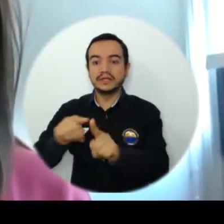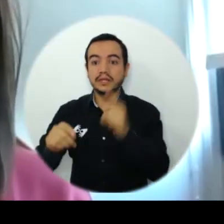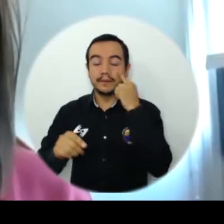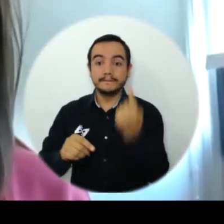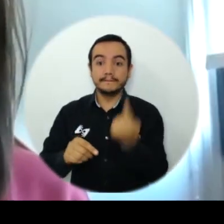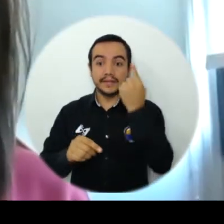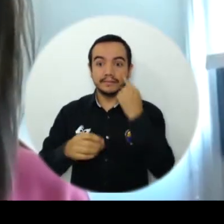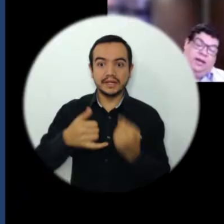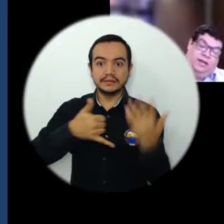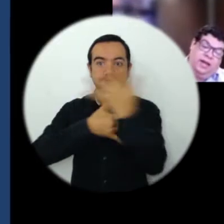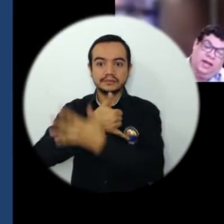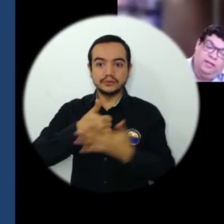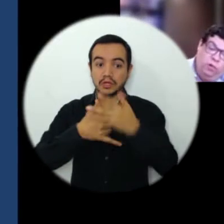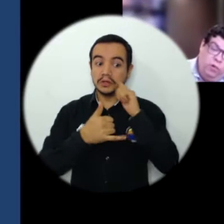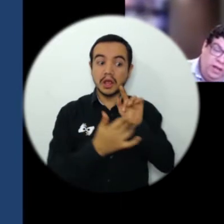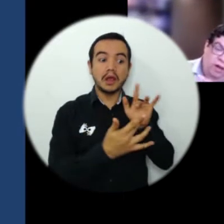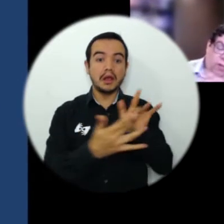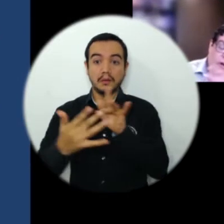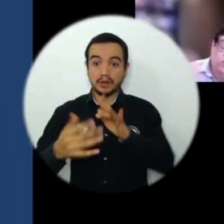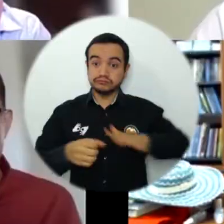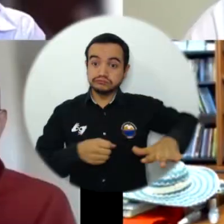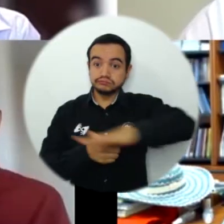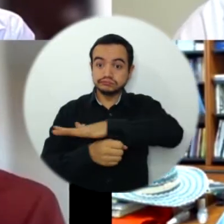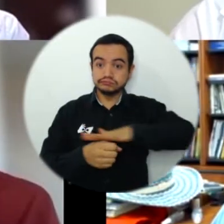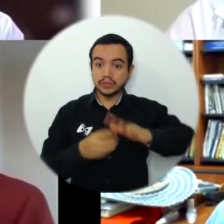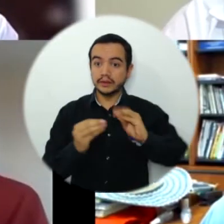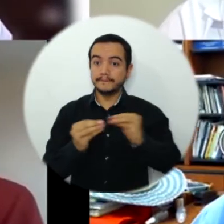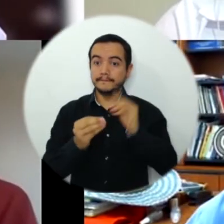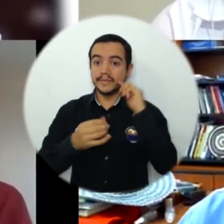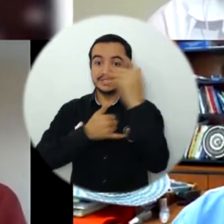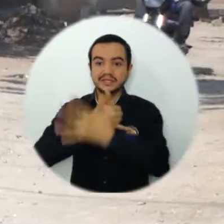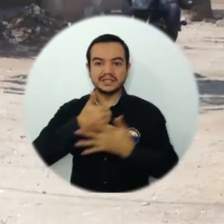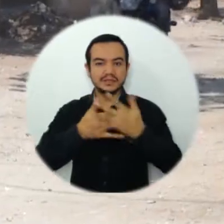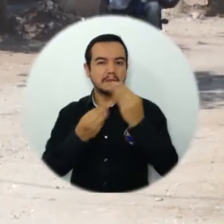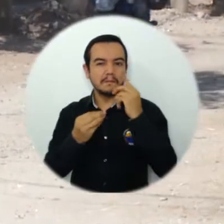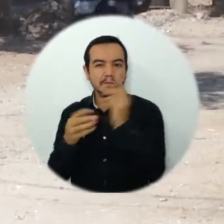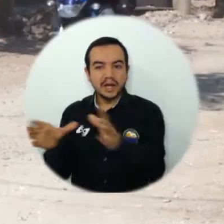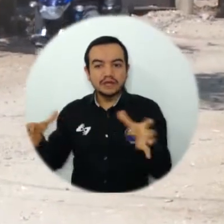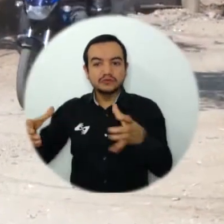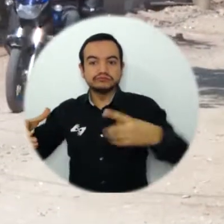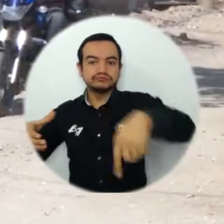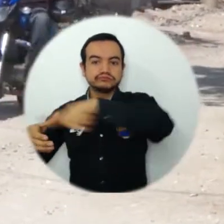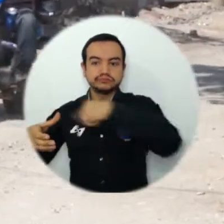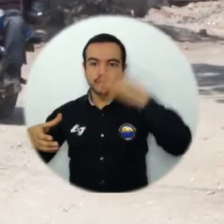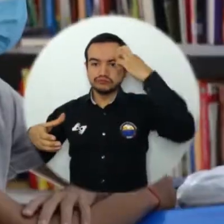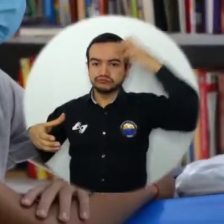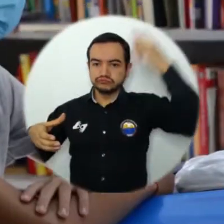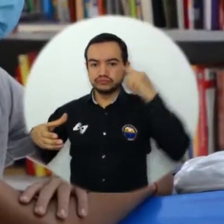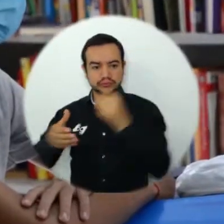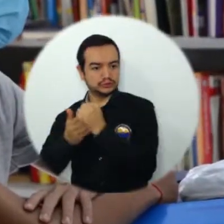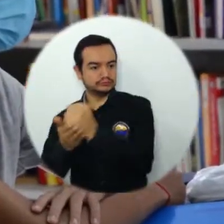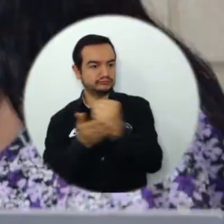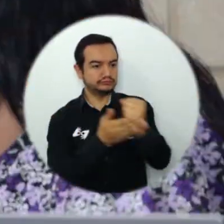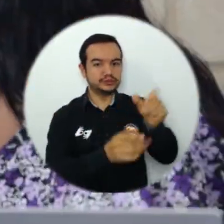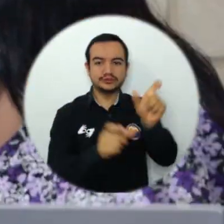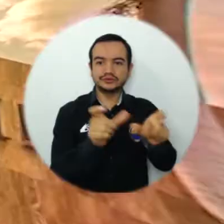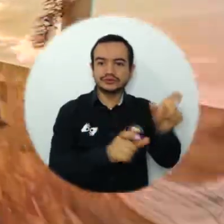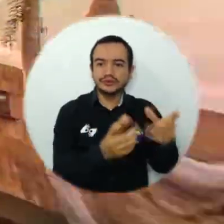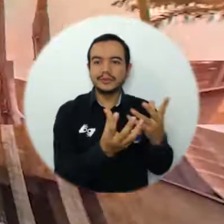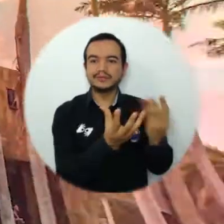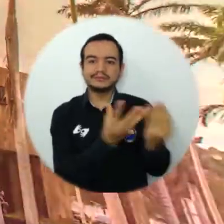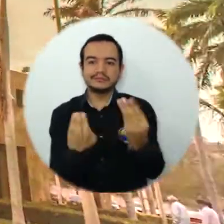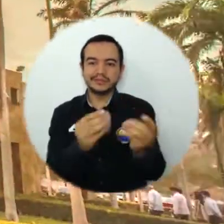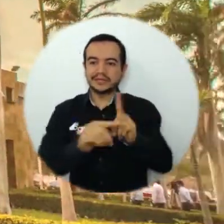Colombia, con alta pertinencia local y nacional, cuyo objetivo es formar expertos capaces de aportar al bienestar y a la calidad de vida de las comunidades.